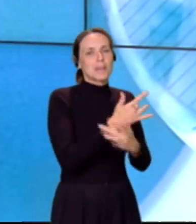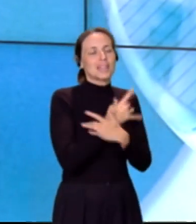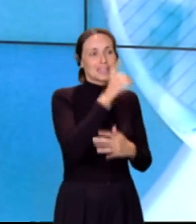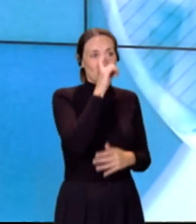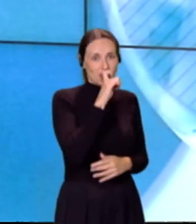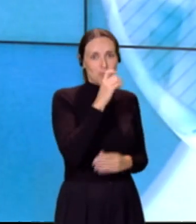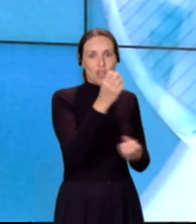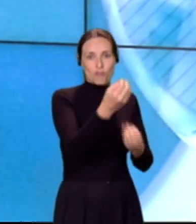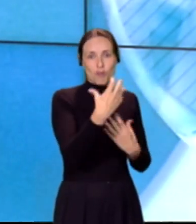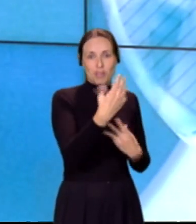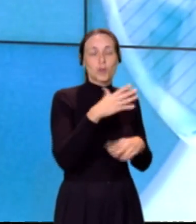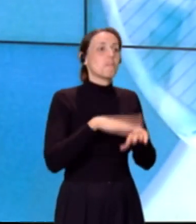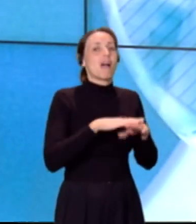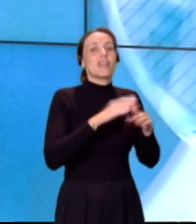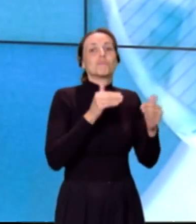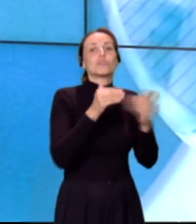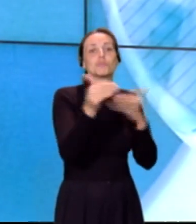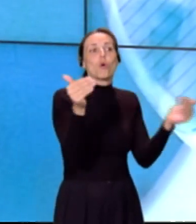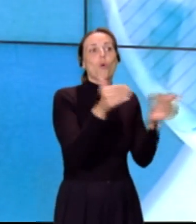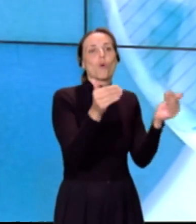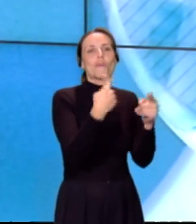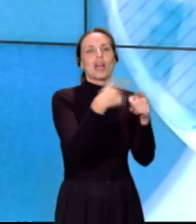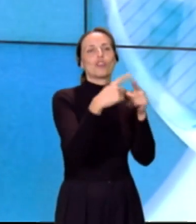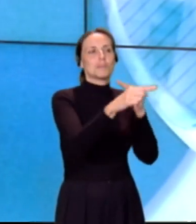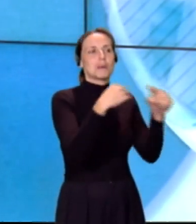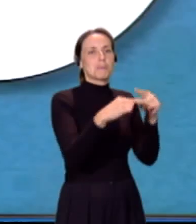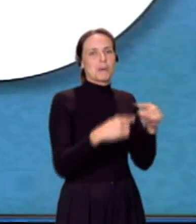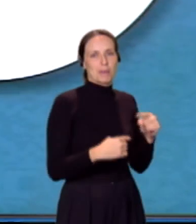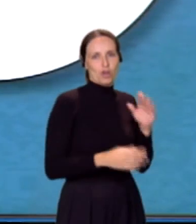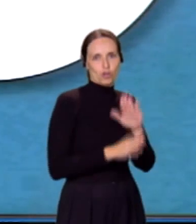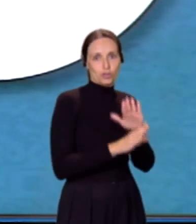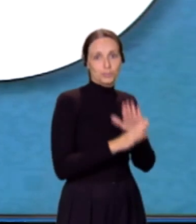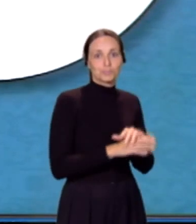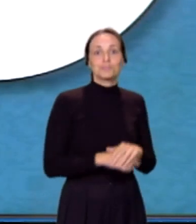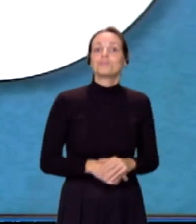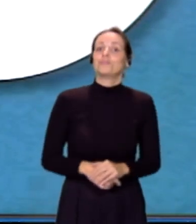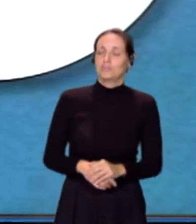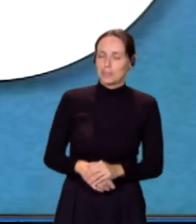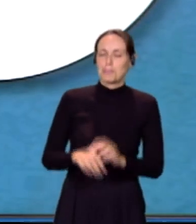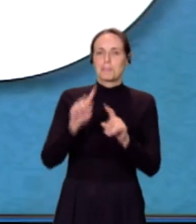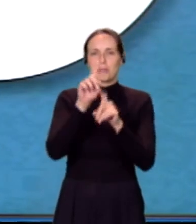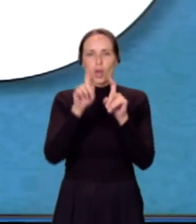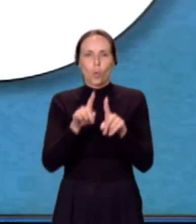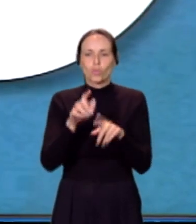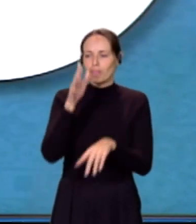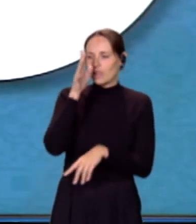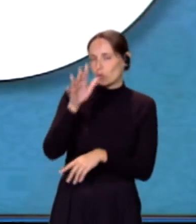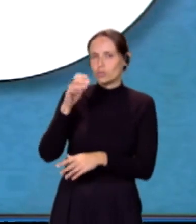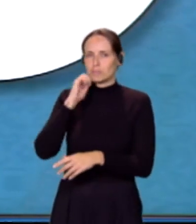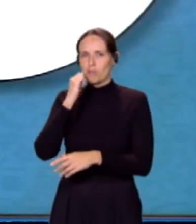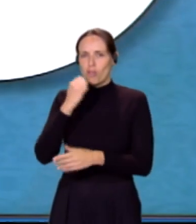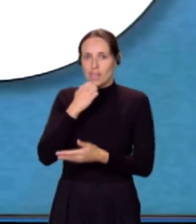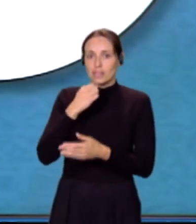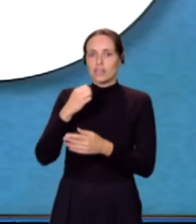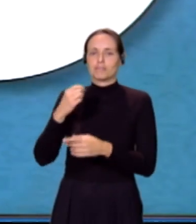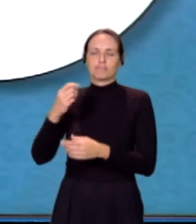el próximo jueves para que los espectadores nos sigan mandando cuestiones. Sí, vamos a resolver todas esas cuestiones, preguntas, denuncias, quejas que tengan, pero también nos